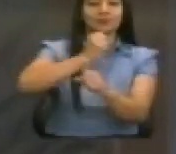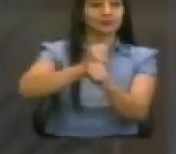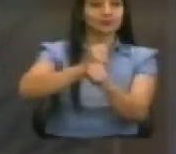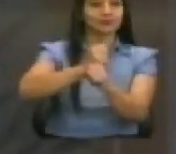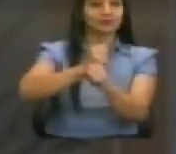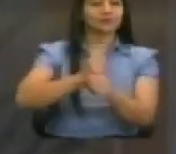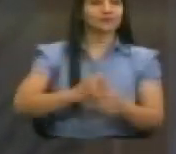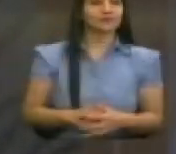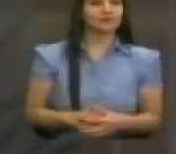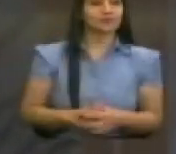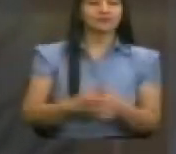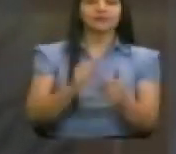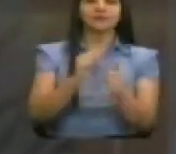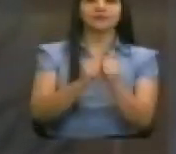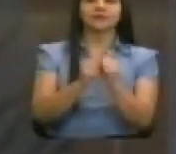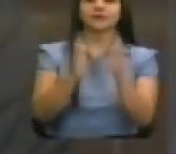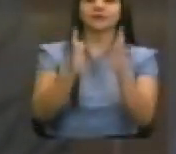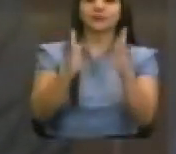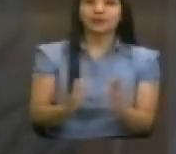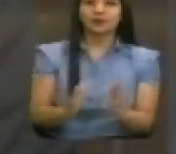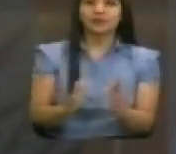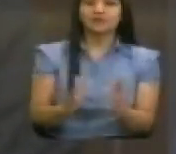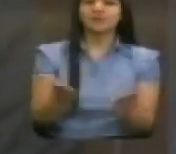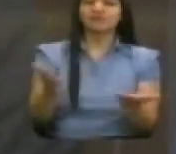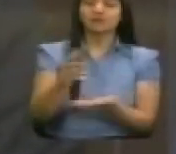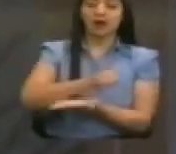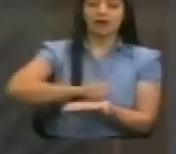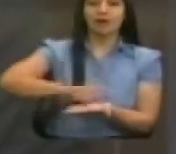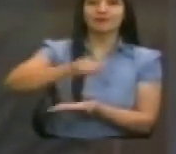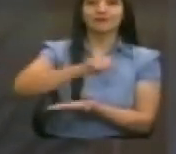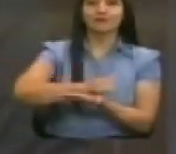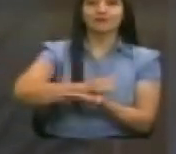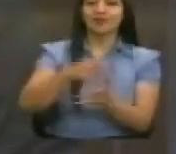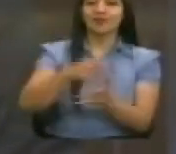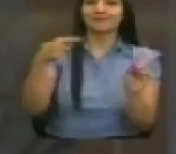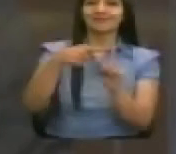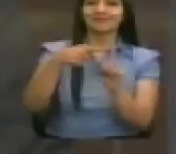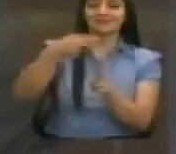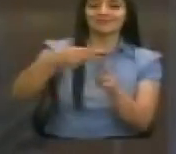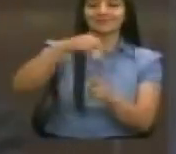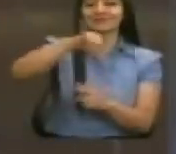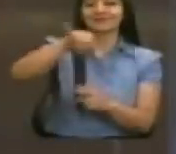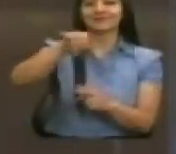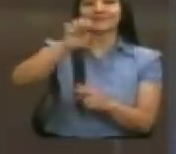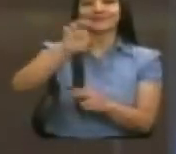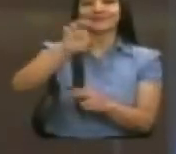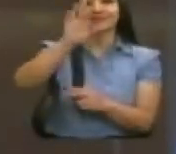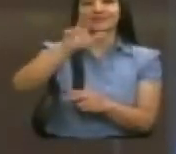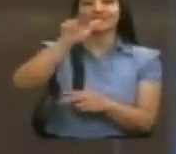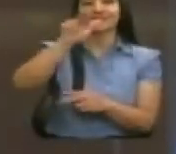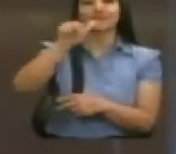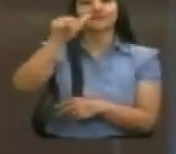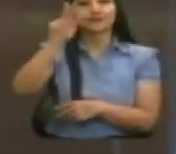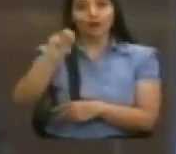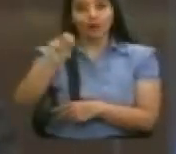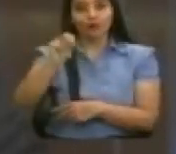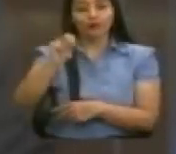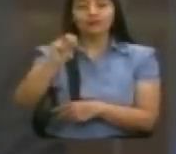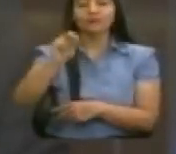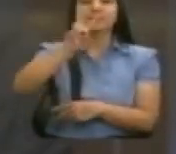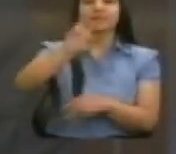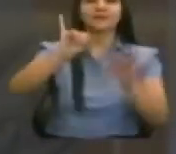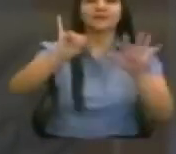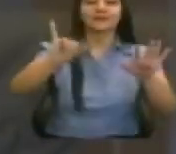un deportista, Azuayo Jefferson Pérez, el 26 de julio del año